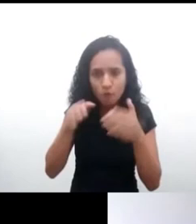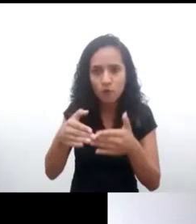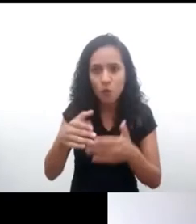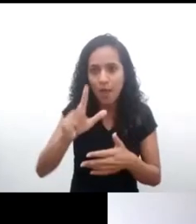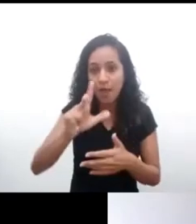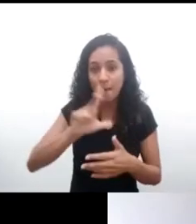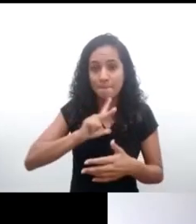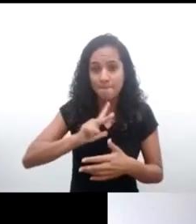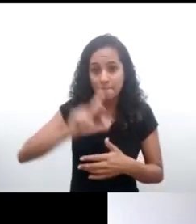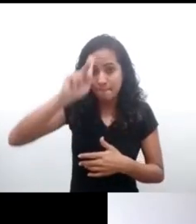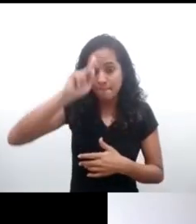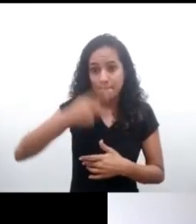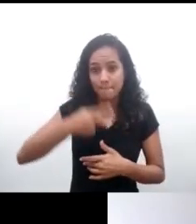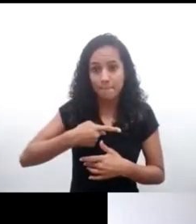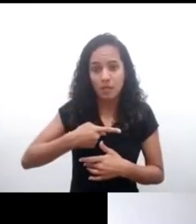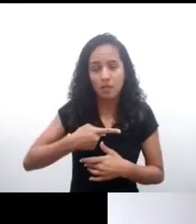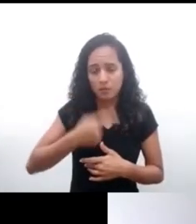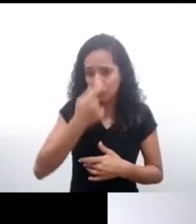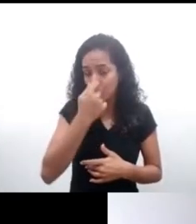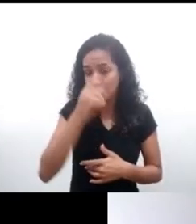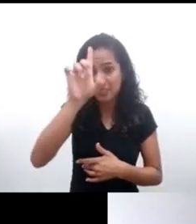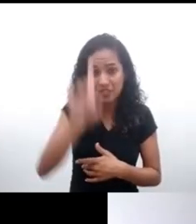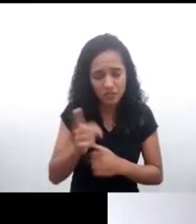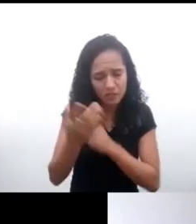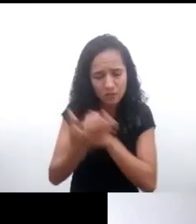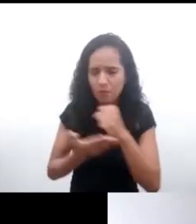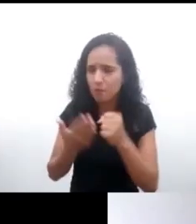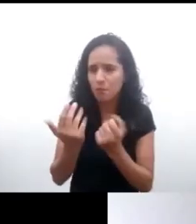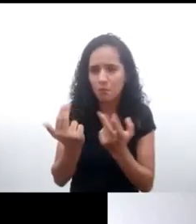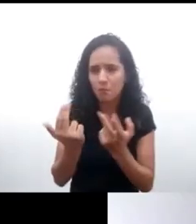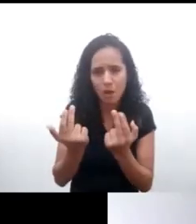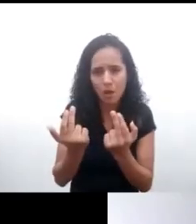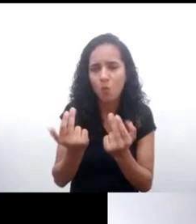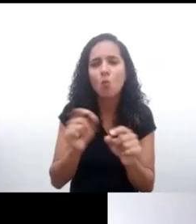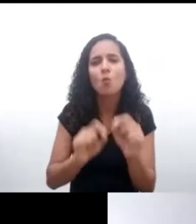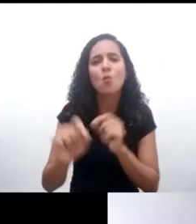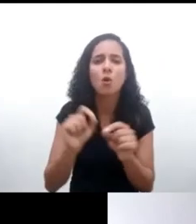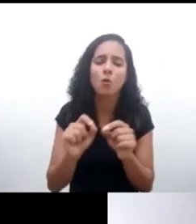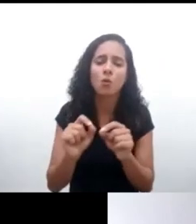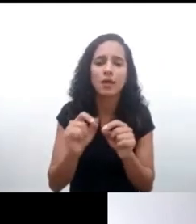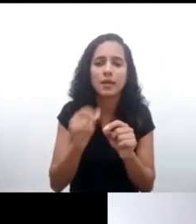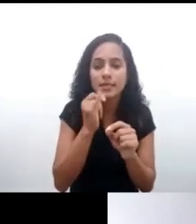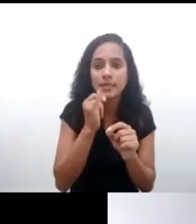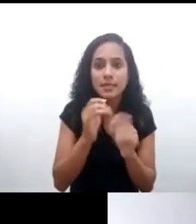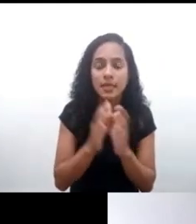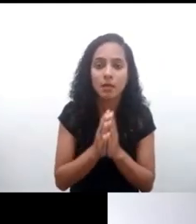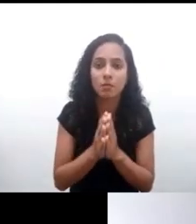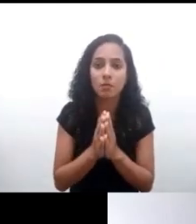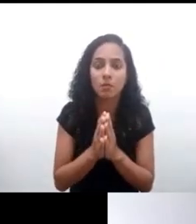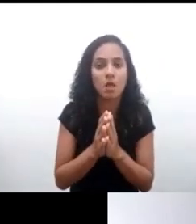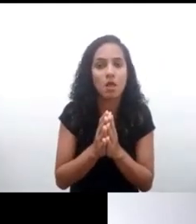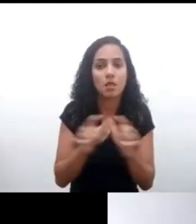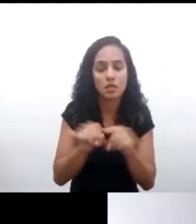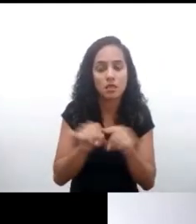fundamental de la protección de datos personales, y recordando que de este derecho fundamental también viene la eficacia horizontal.